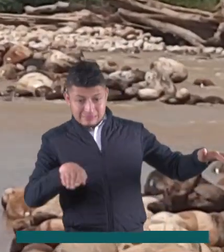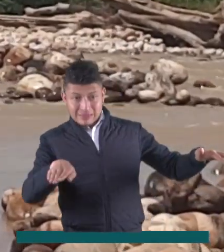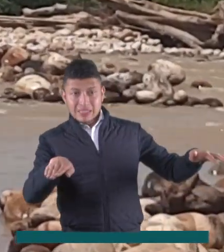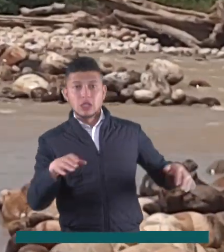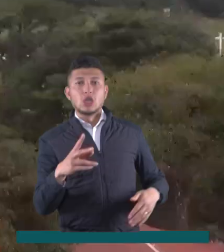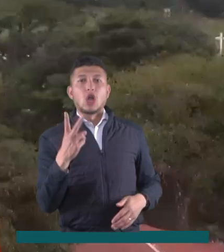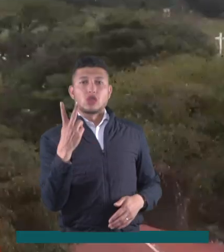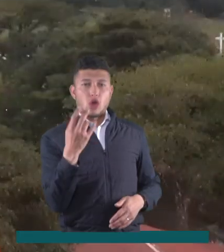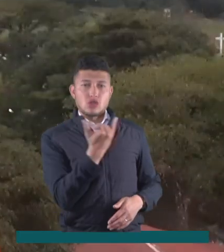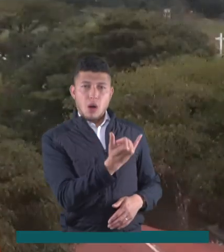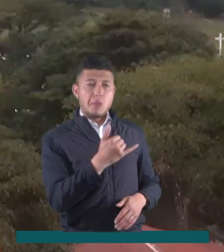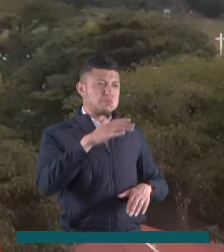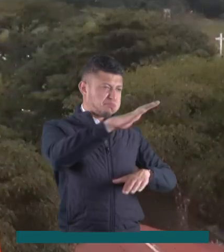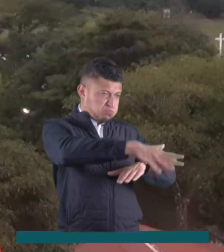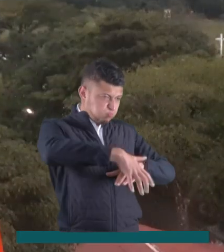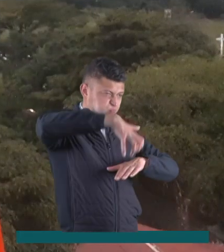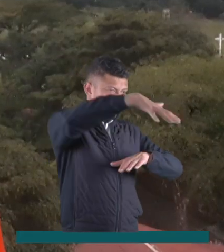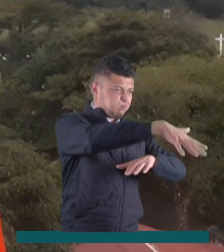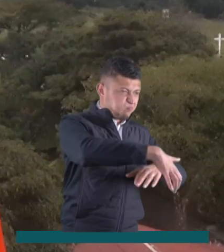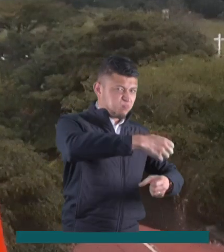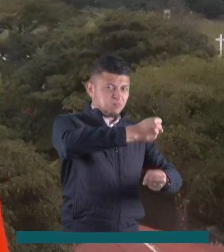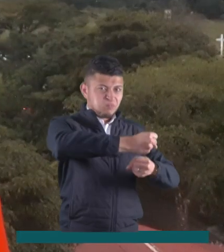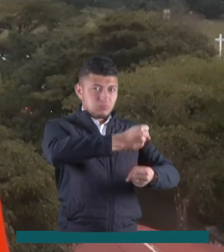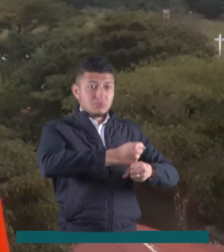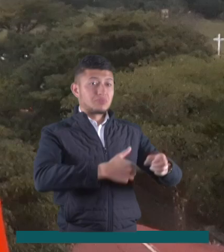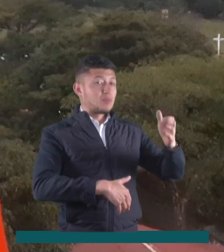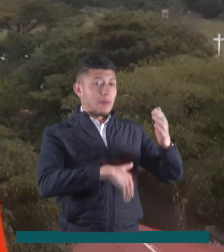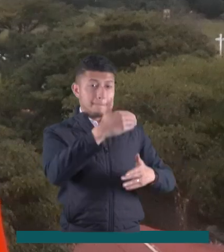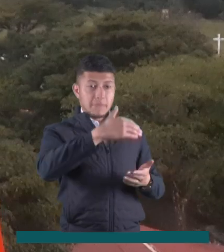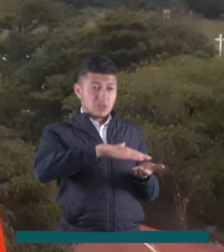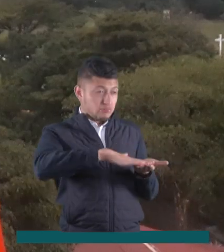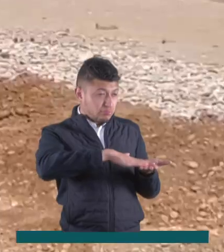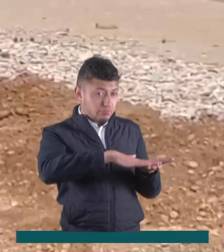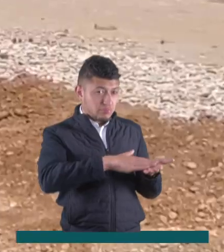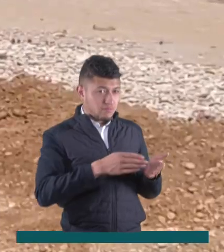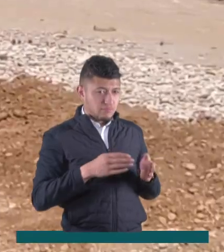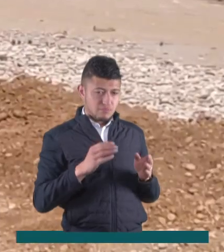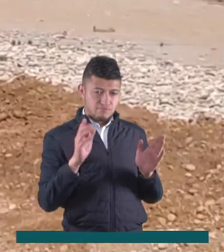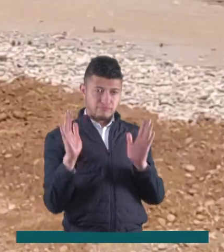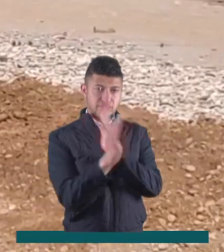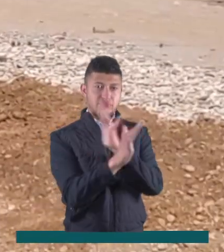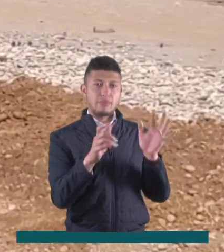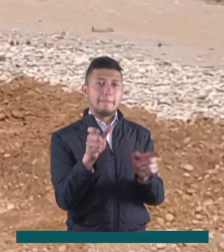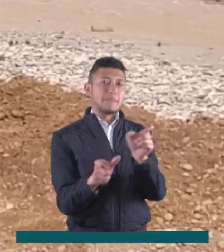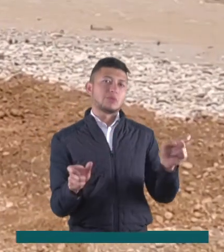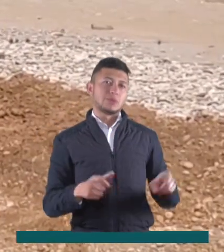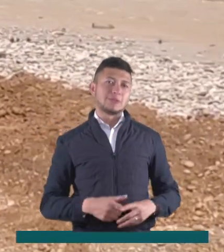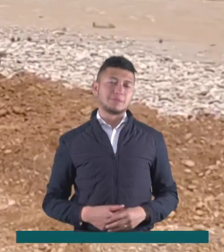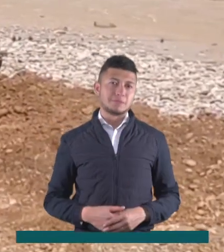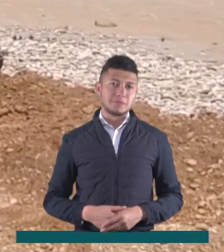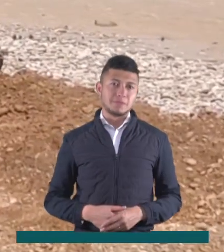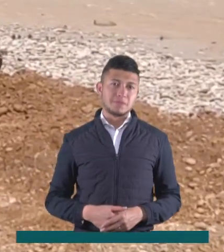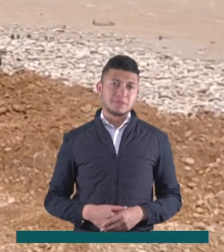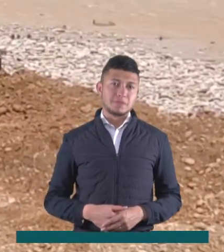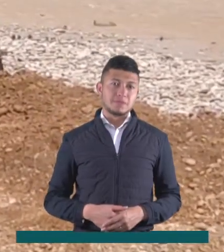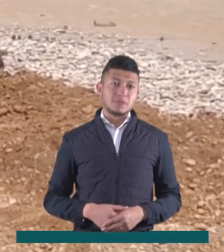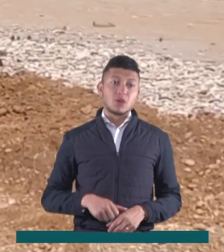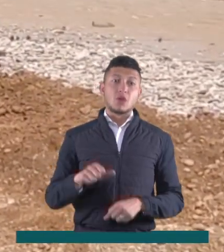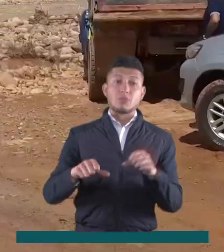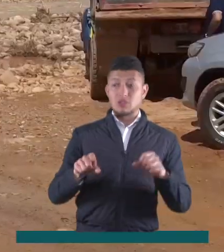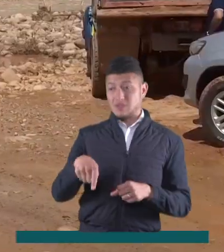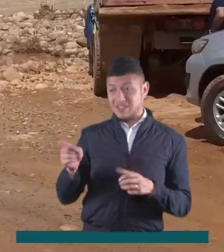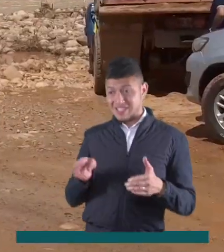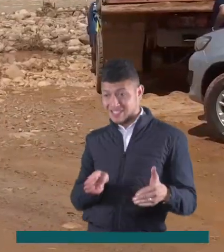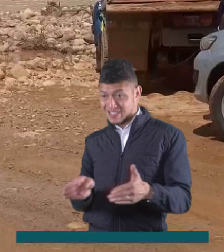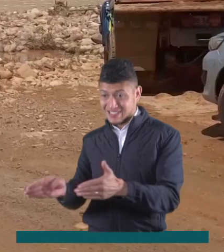tenemos dos máquinas retrobrugadas para empezar a hacer un paso peatonal. A esto se suma la posibilidad